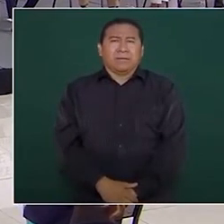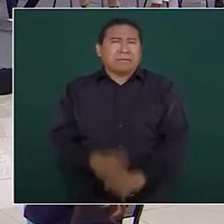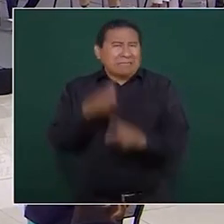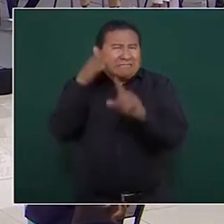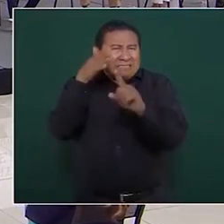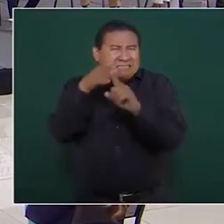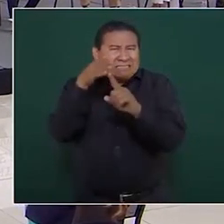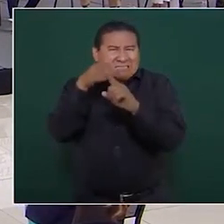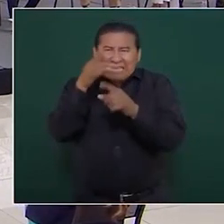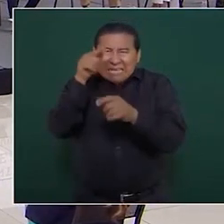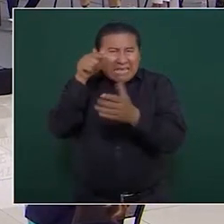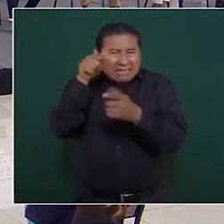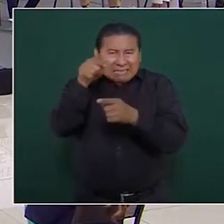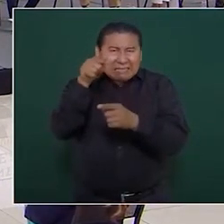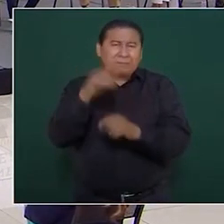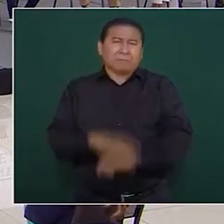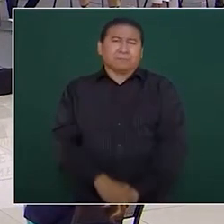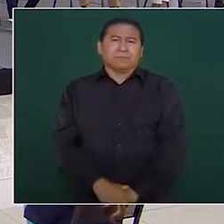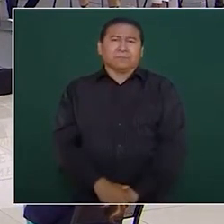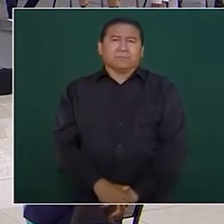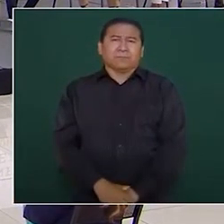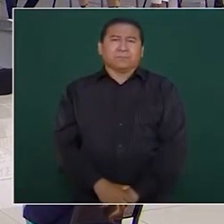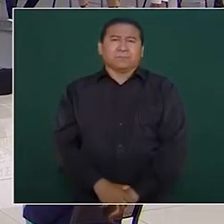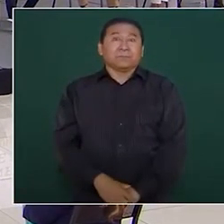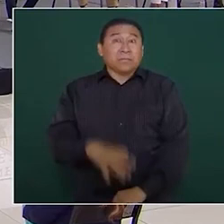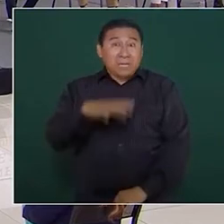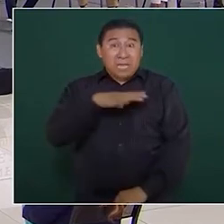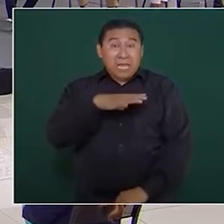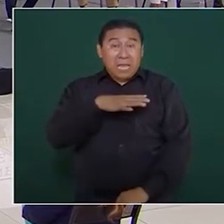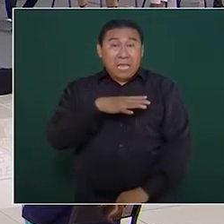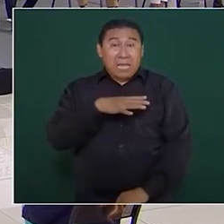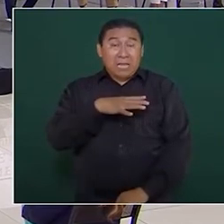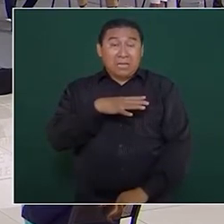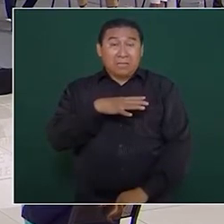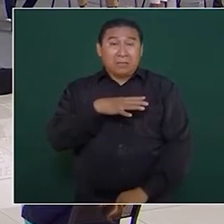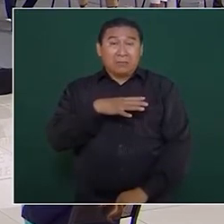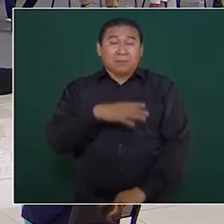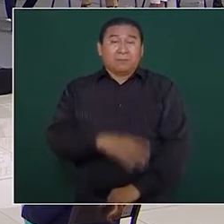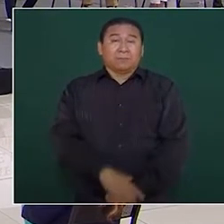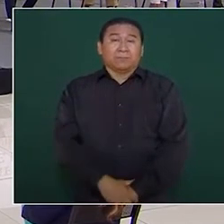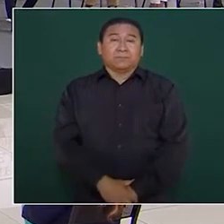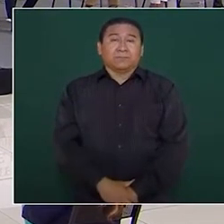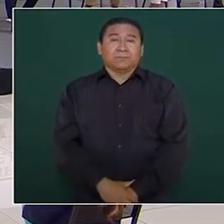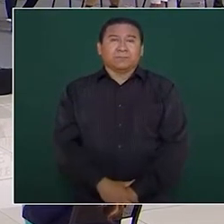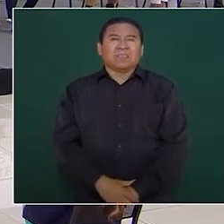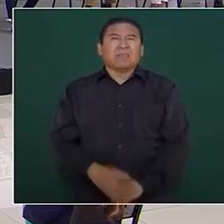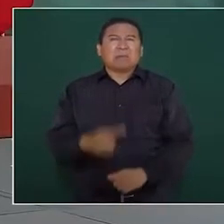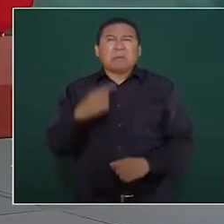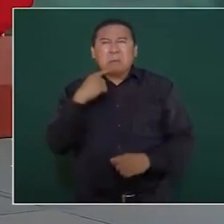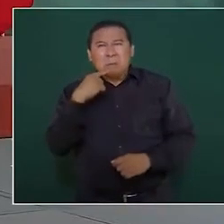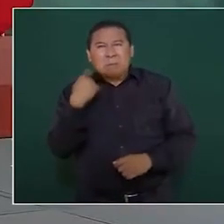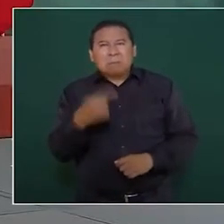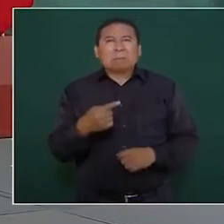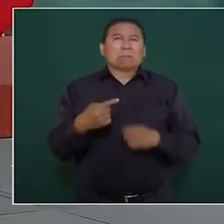específicamente Haití tenemos tanta protesta